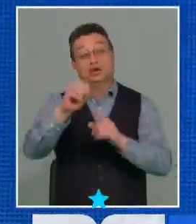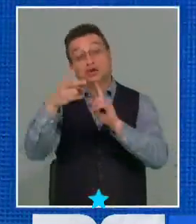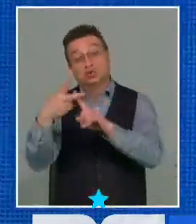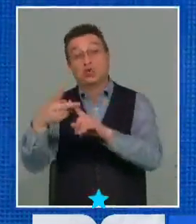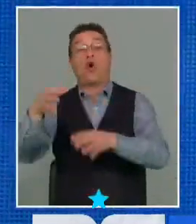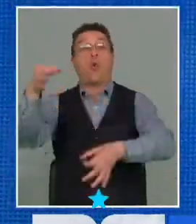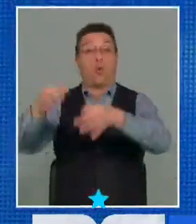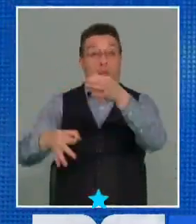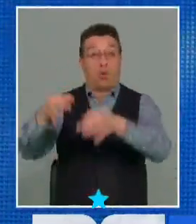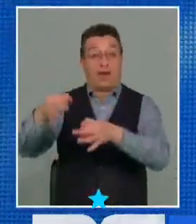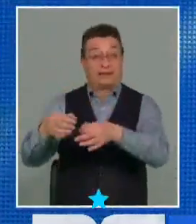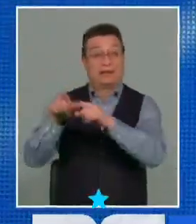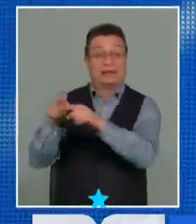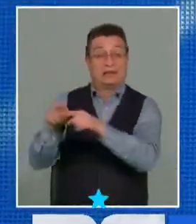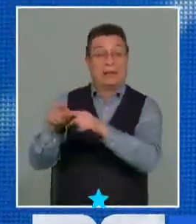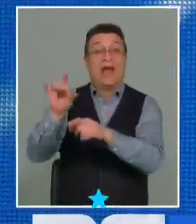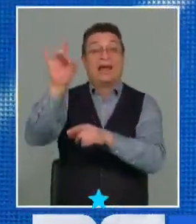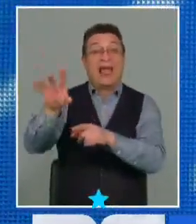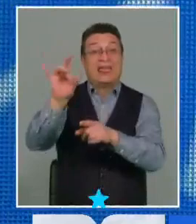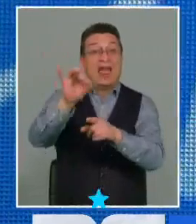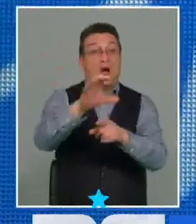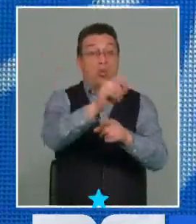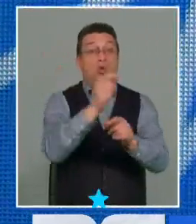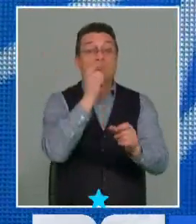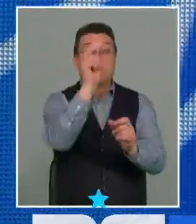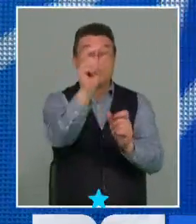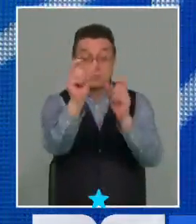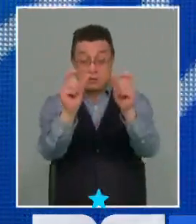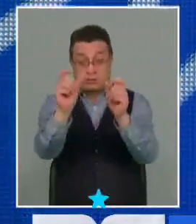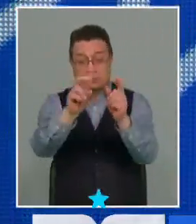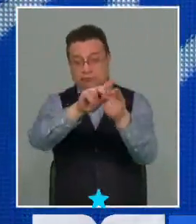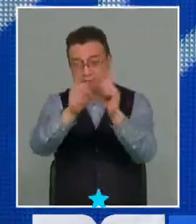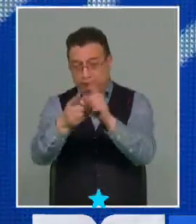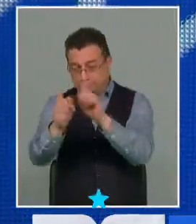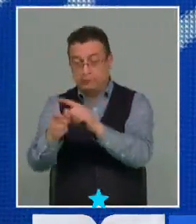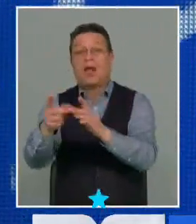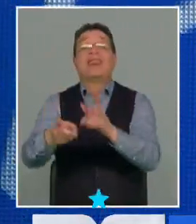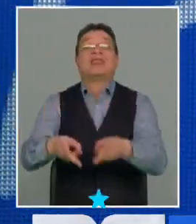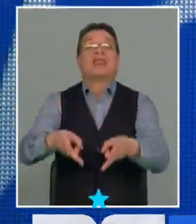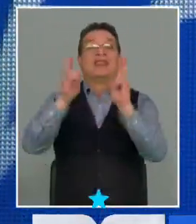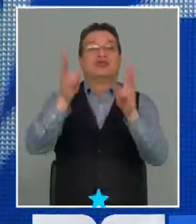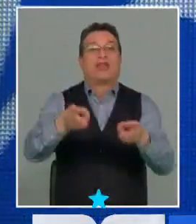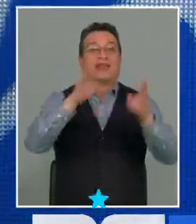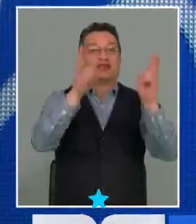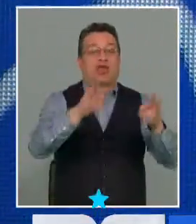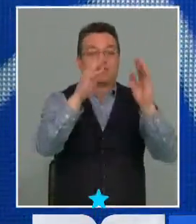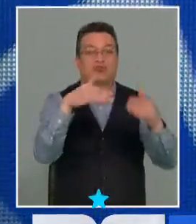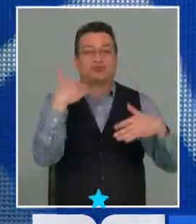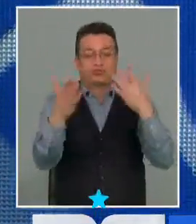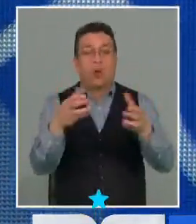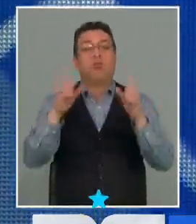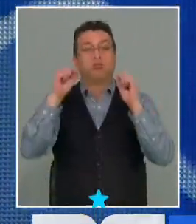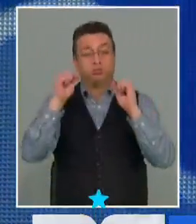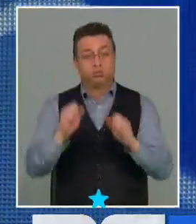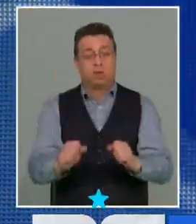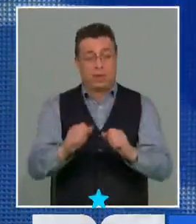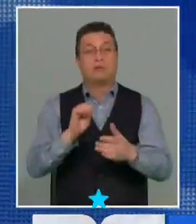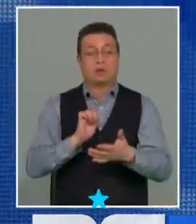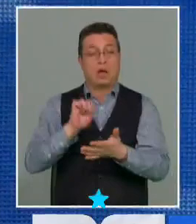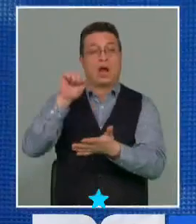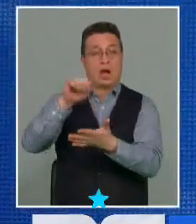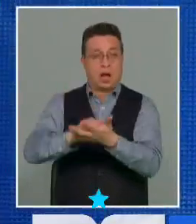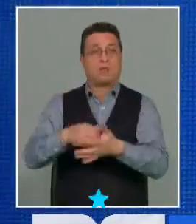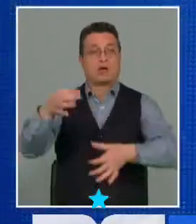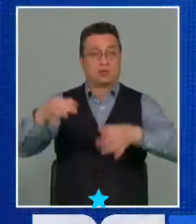Porque también, cada uno de estos conceptos se traduce en derechos específicos que van a poder ser reclamados